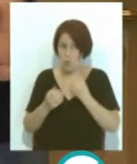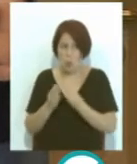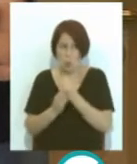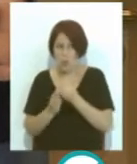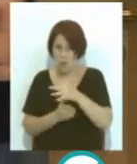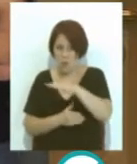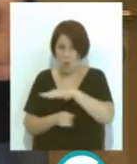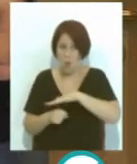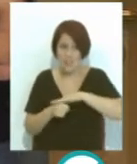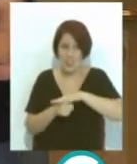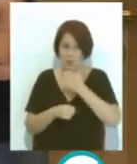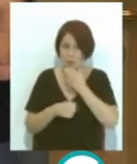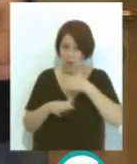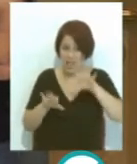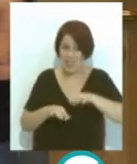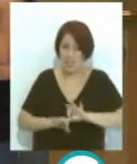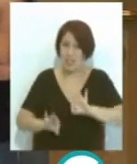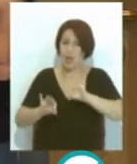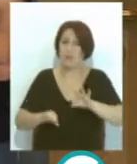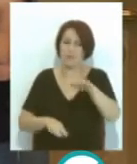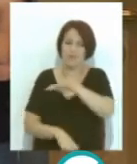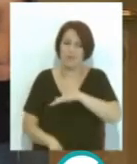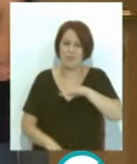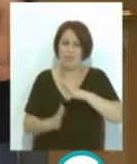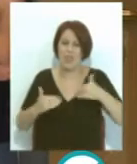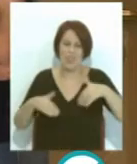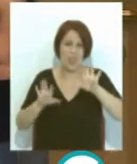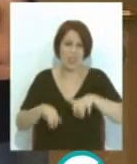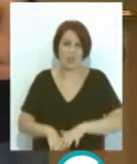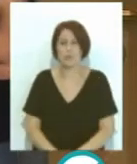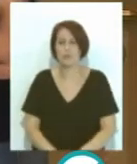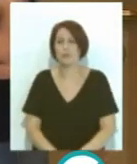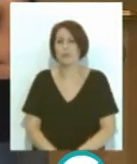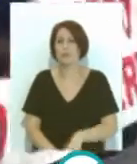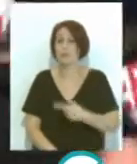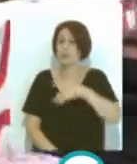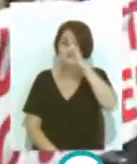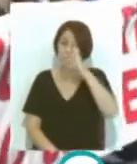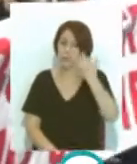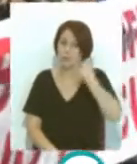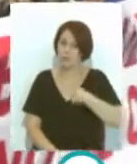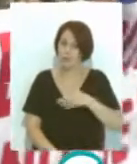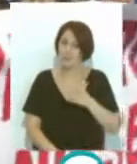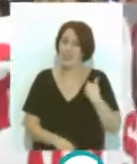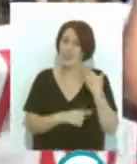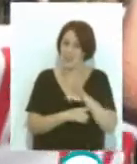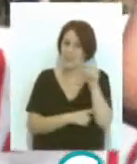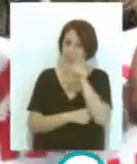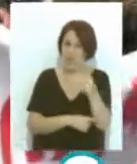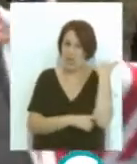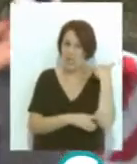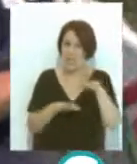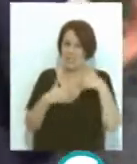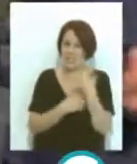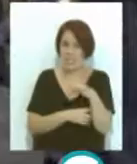de una provincia como Cádiz, en especial de una comarca como es la Bahía de Cádiz. Esta iniciativa ya se había registrado hace una semana en el